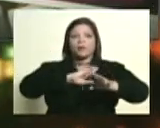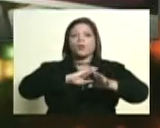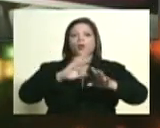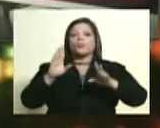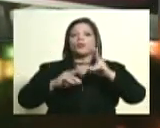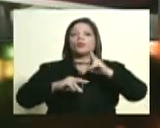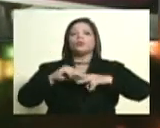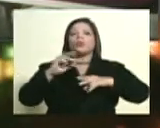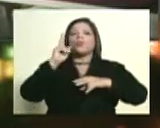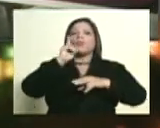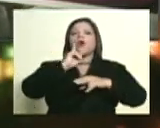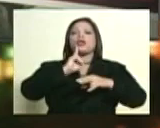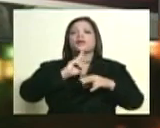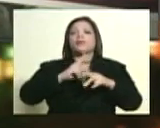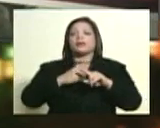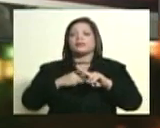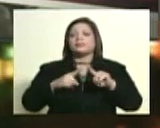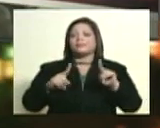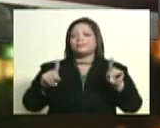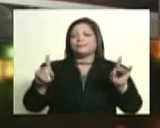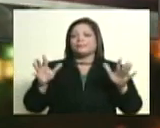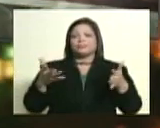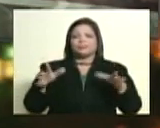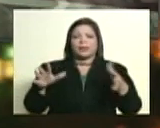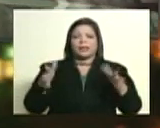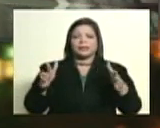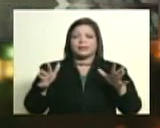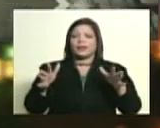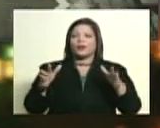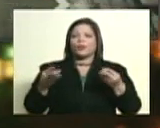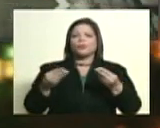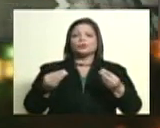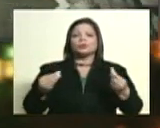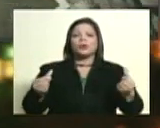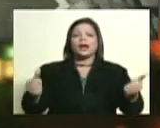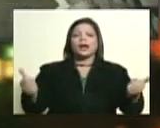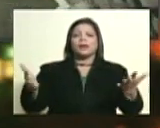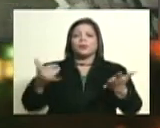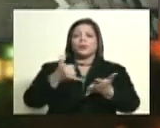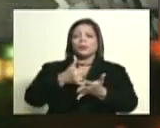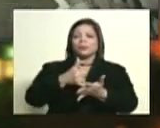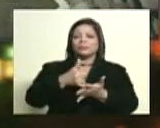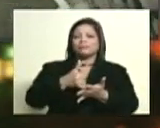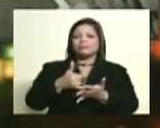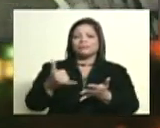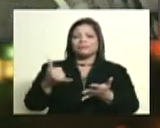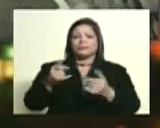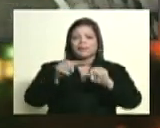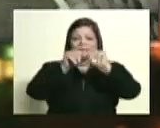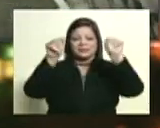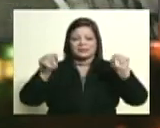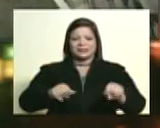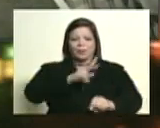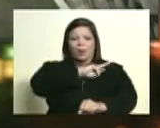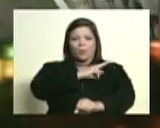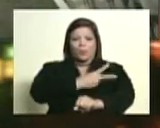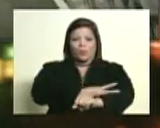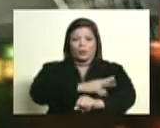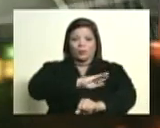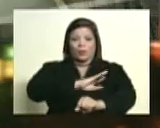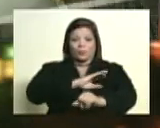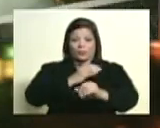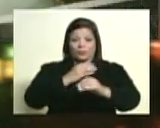construyen un Bolívar que va a servir como lubricante, como sostén de todo el sistema de poder que se va dirigir de la posa